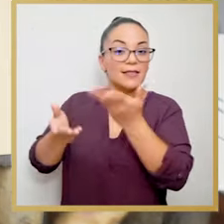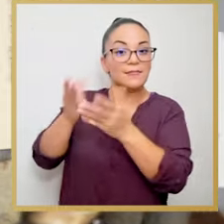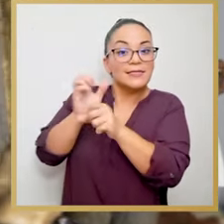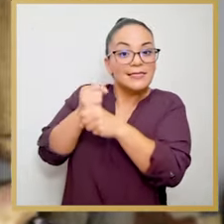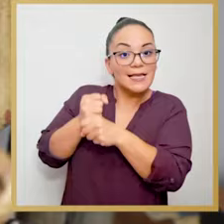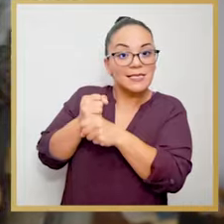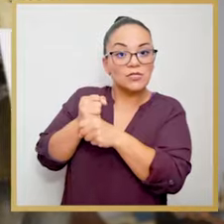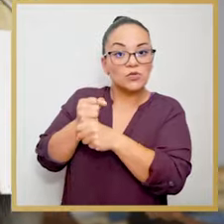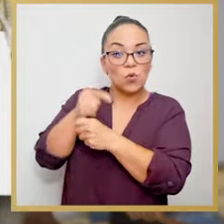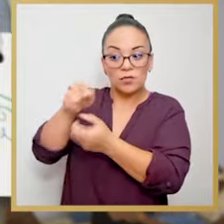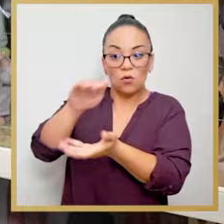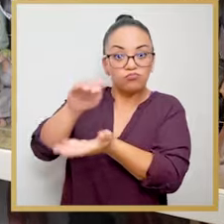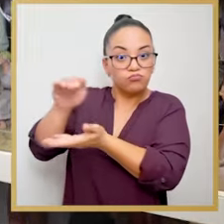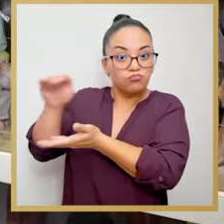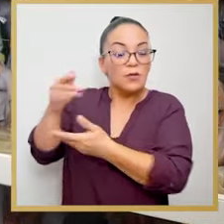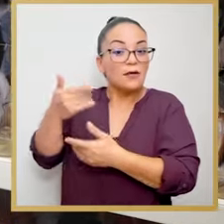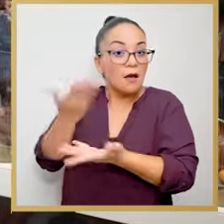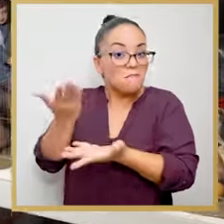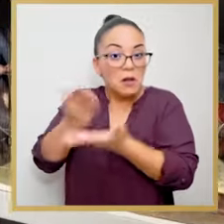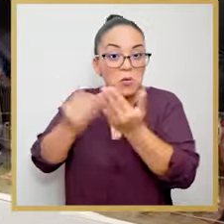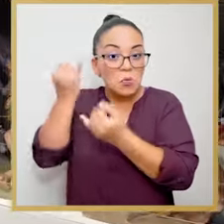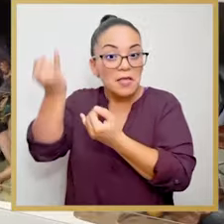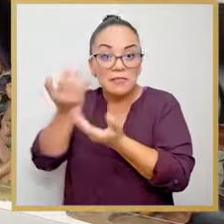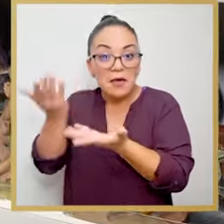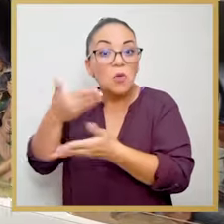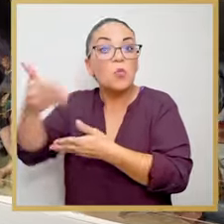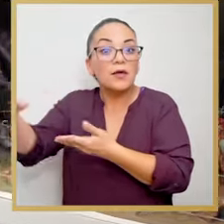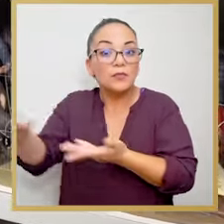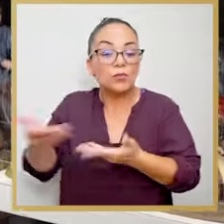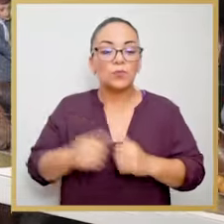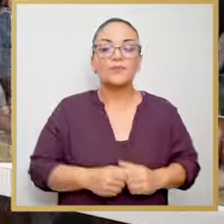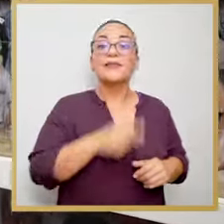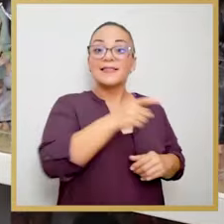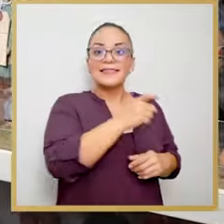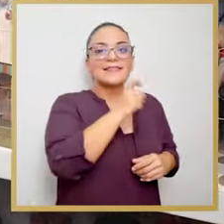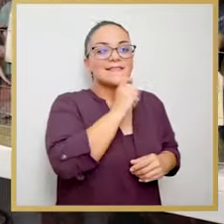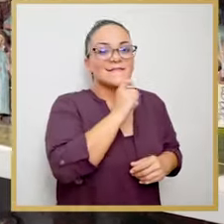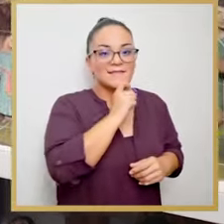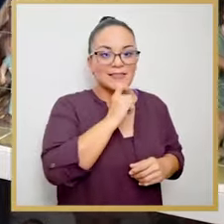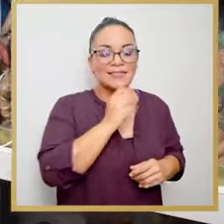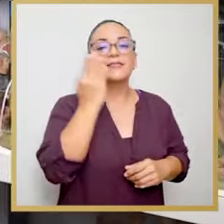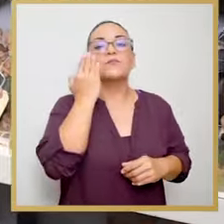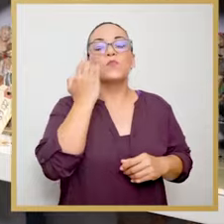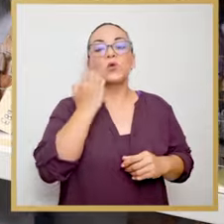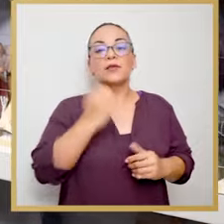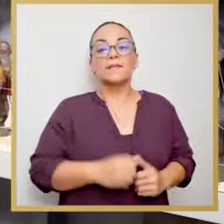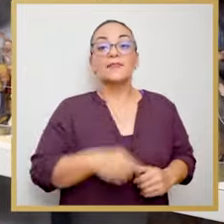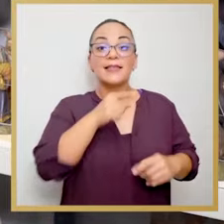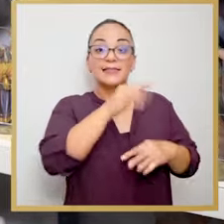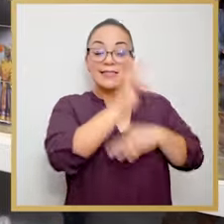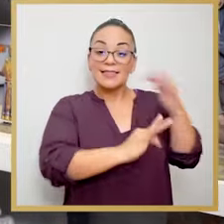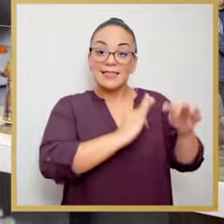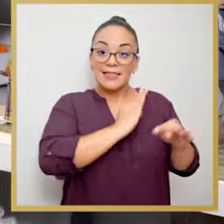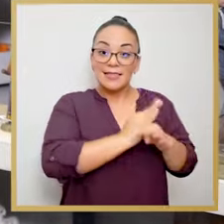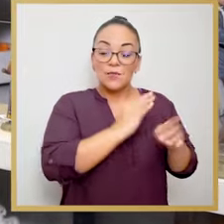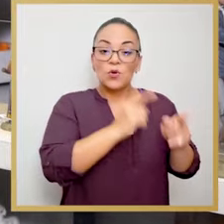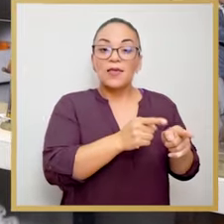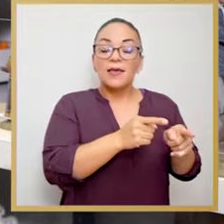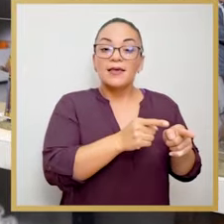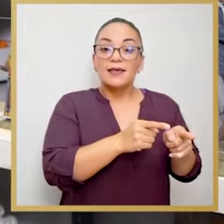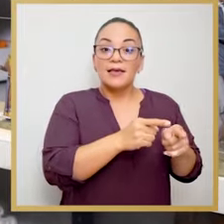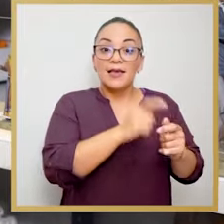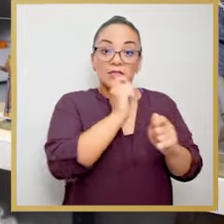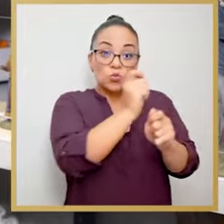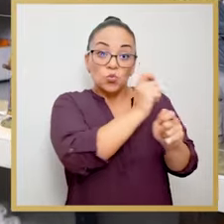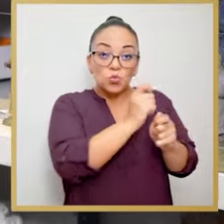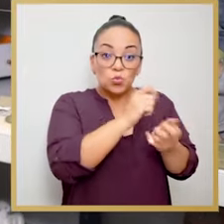pudo haber sido fabricado, ¿se tiene alguna idea? Es difícil porque generalmente este tipo de